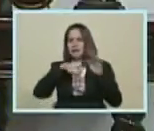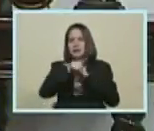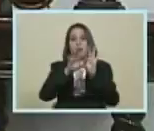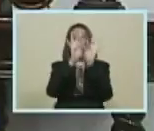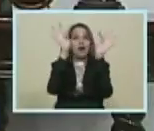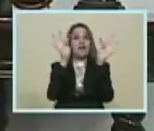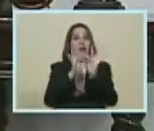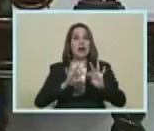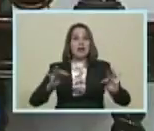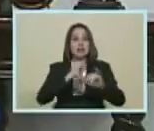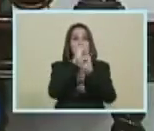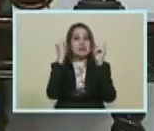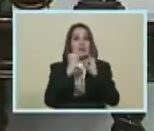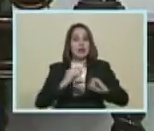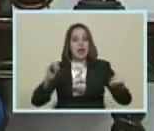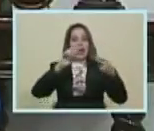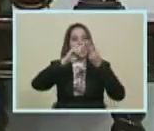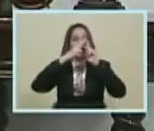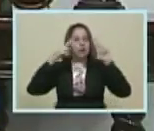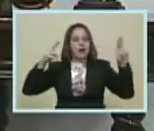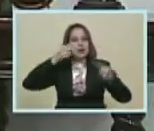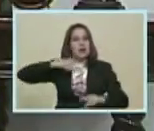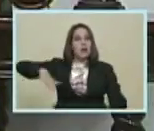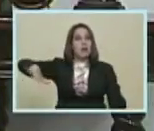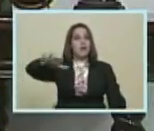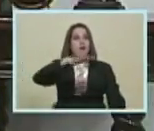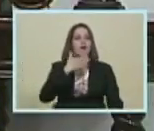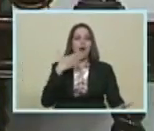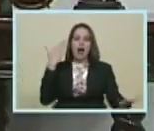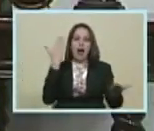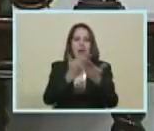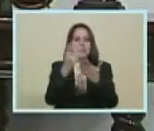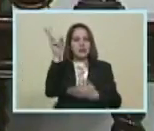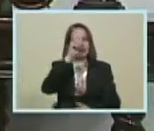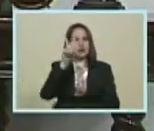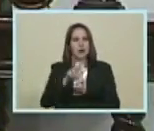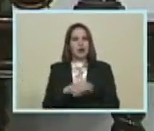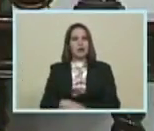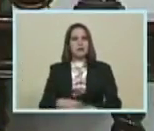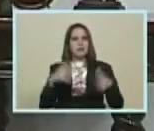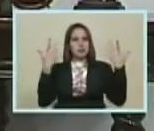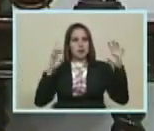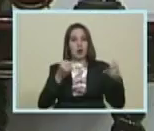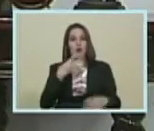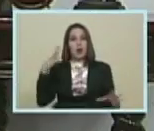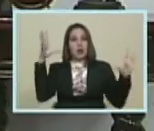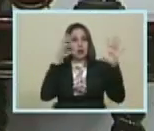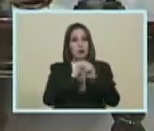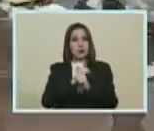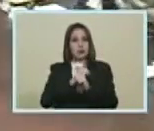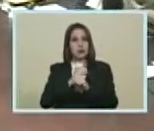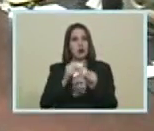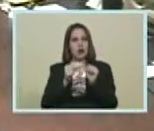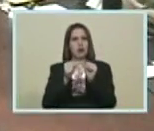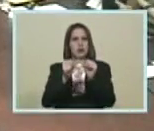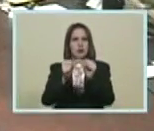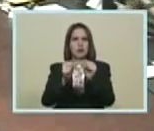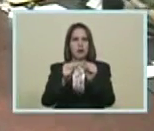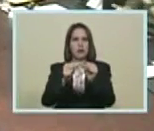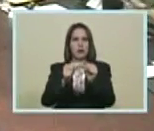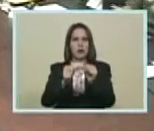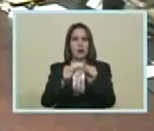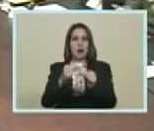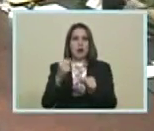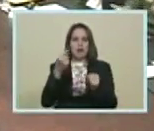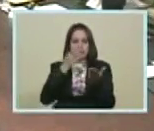felicidad La paz De nuestro pueblo Venezolano Muchas gracias Venezuela Buenas noches Continuemos Por una